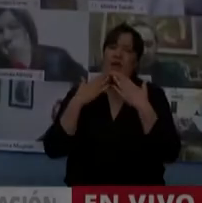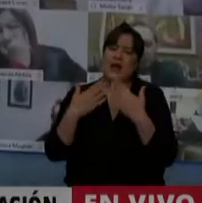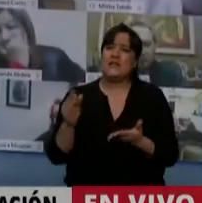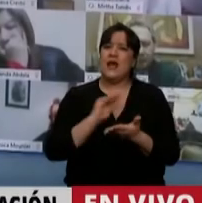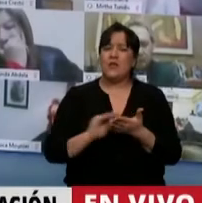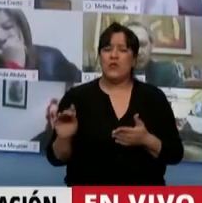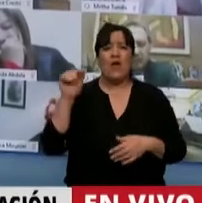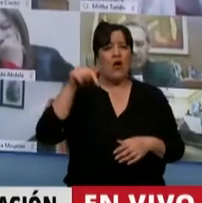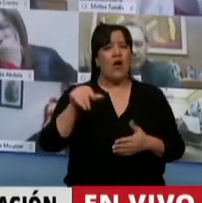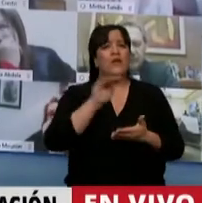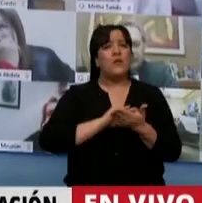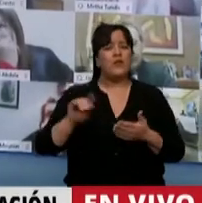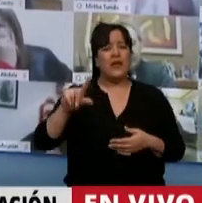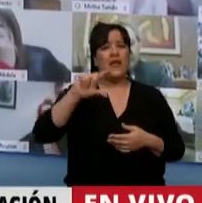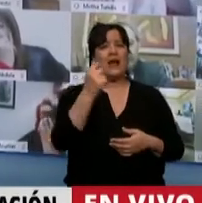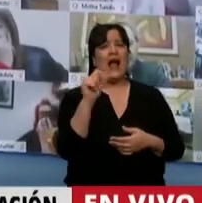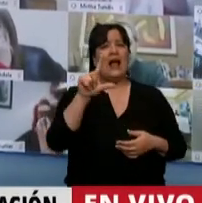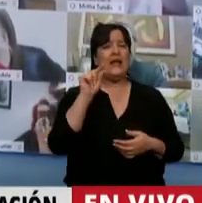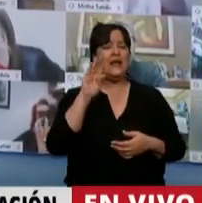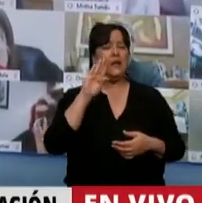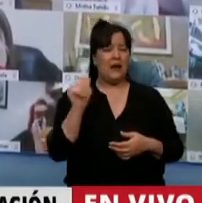Tiene la palabra la diputada Verónica Caliba.